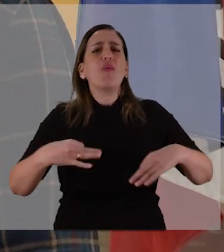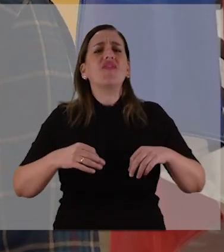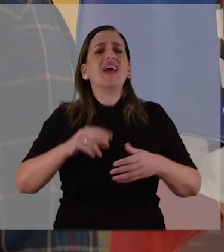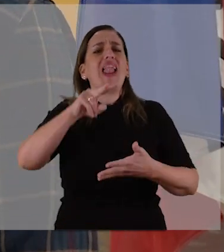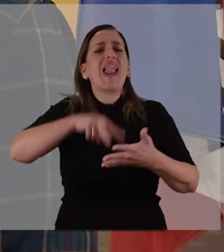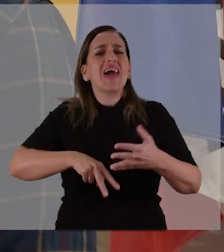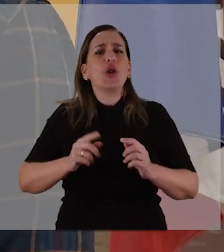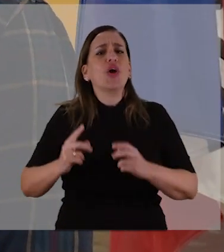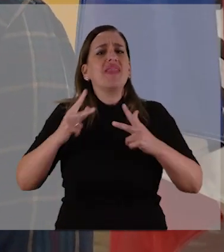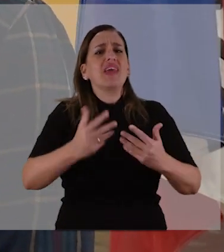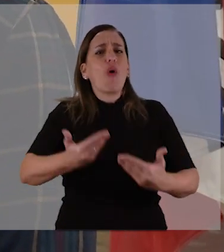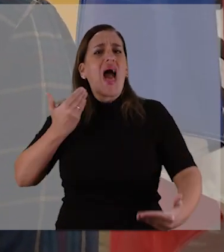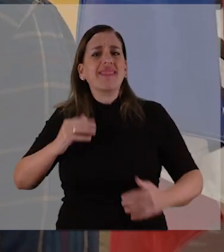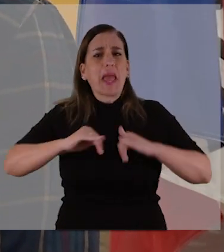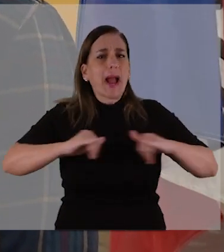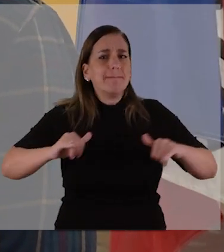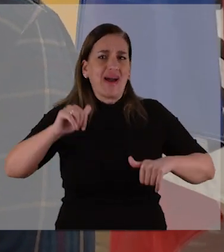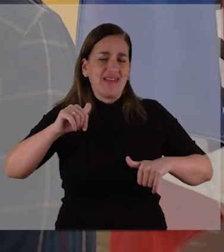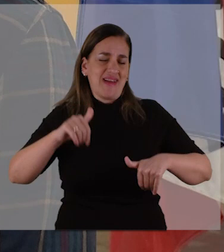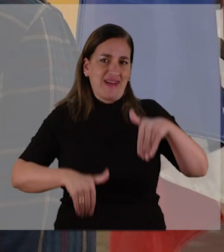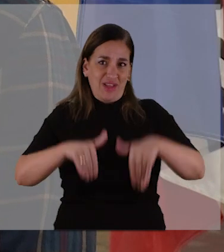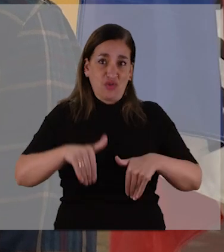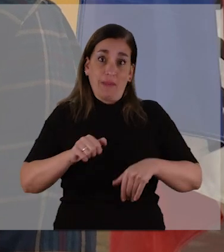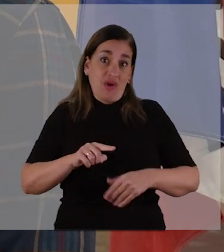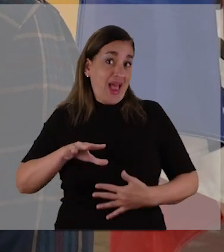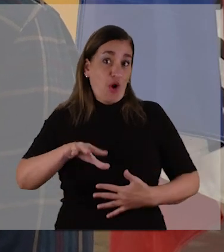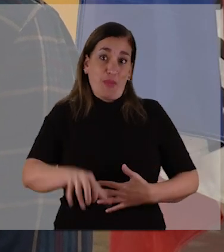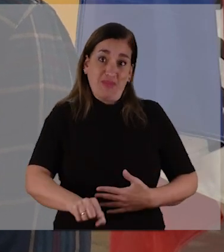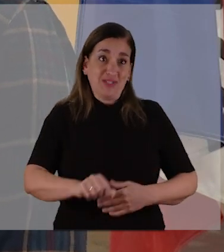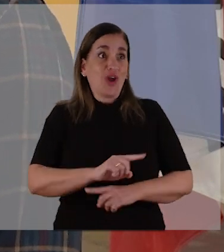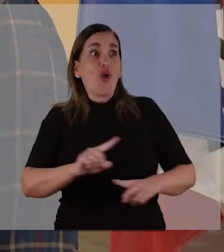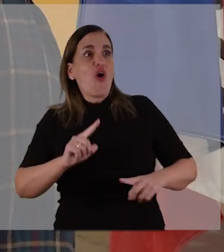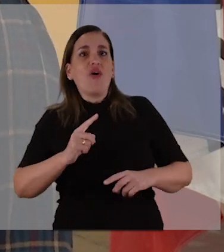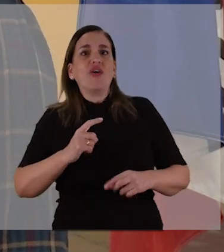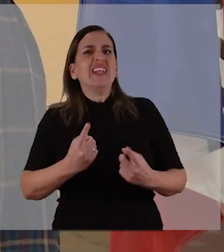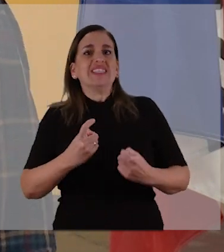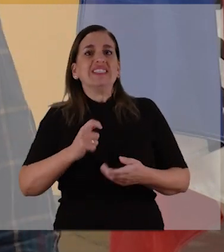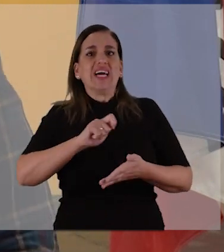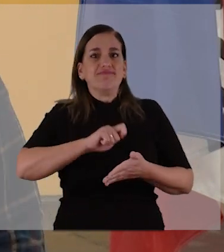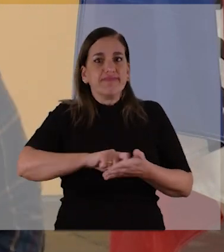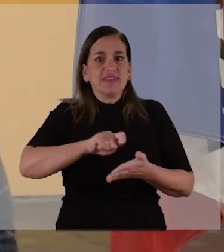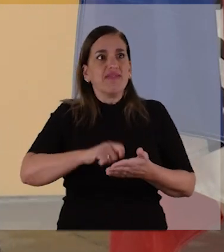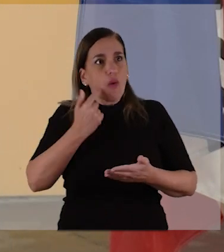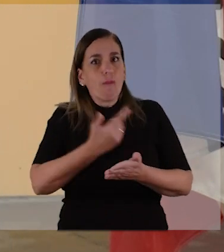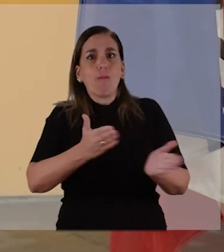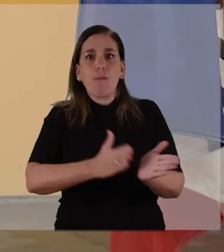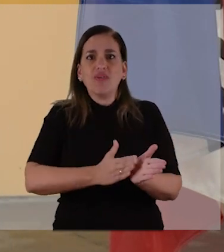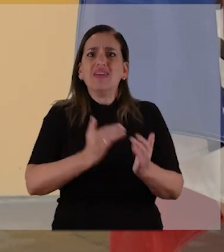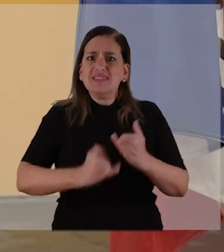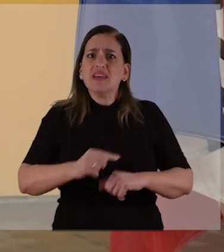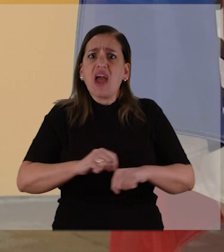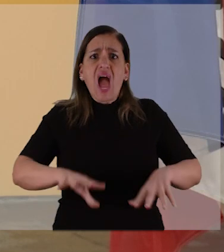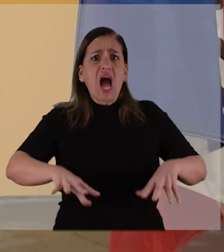bueno leer lo que se dijo en campaña electoral, porque al fin y cabo es ese compromiso no escrito que se asume